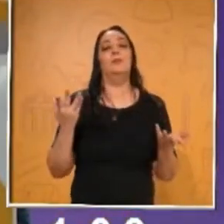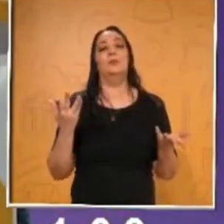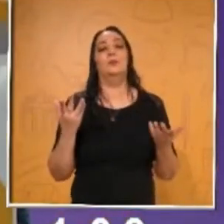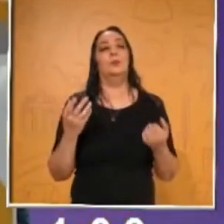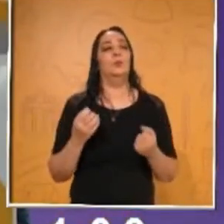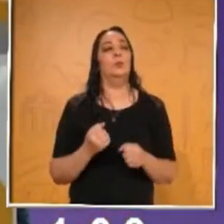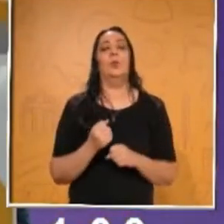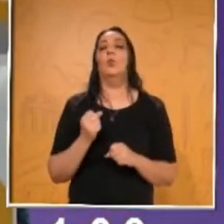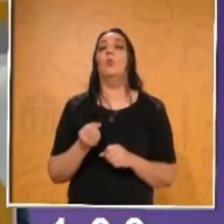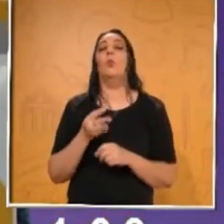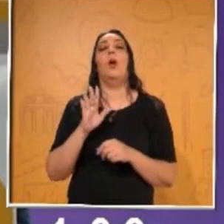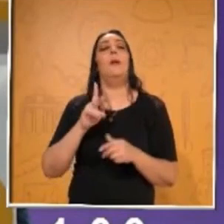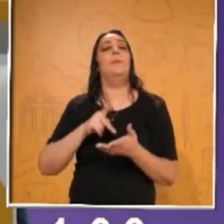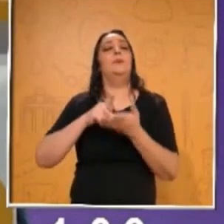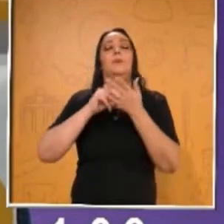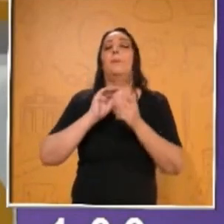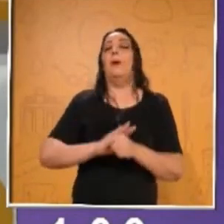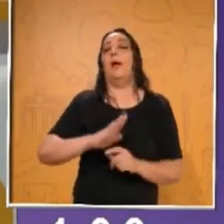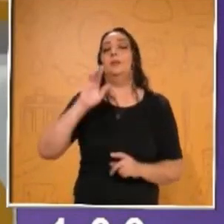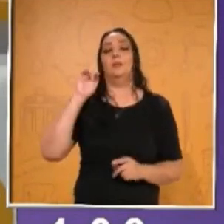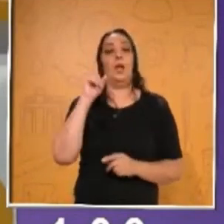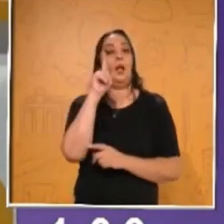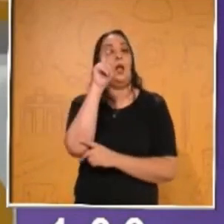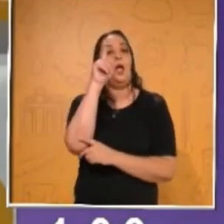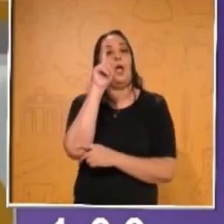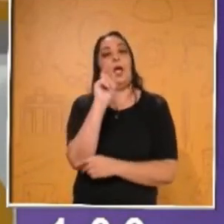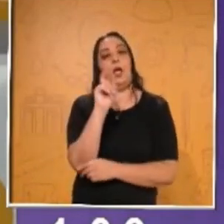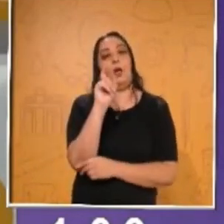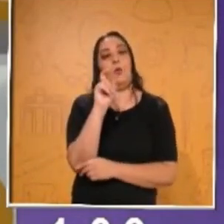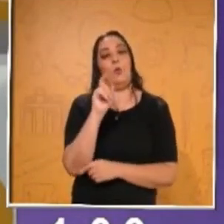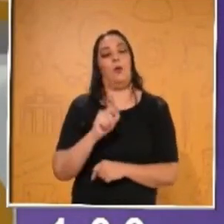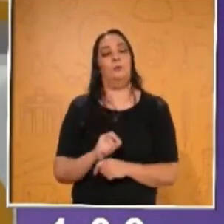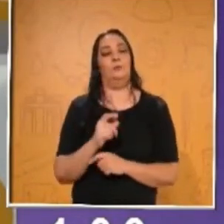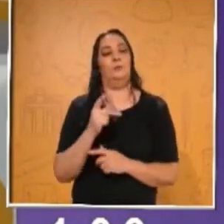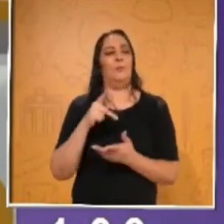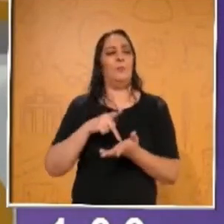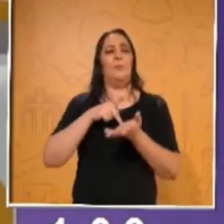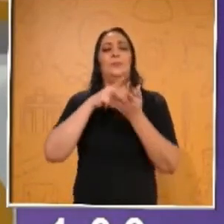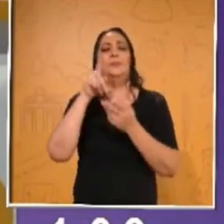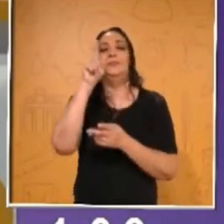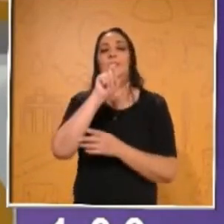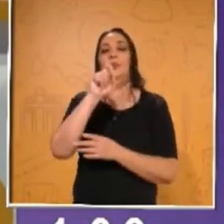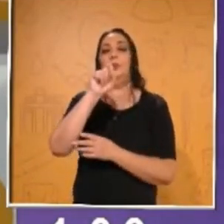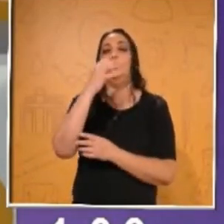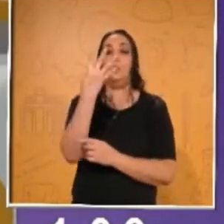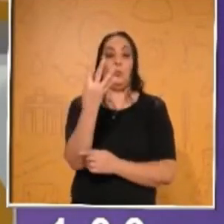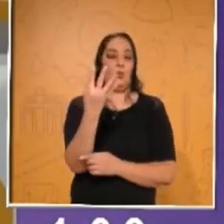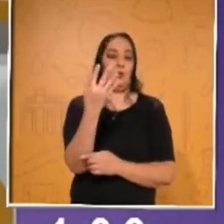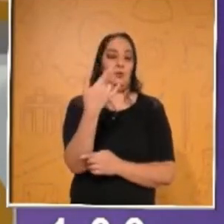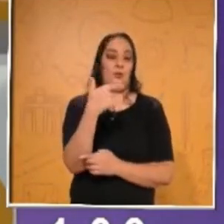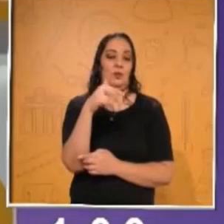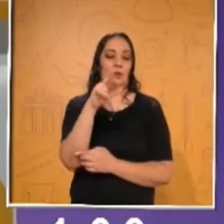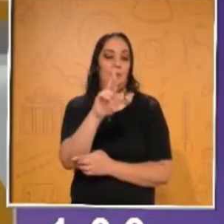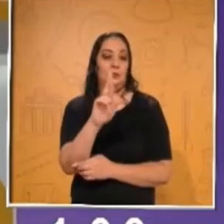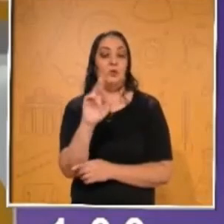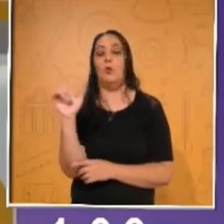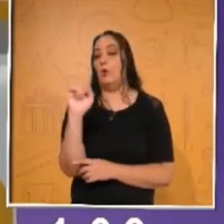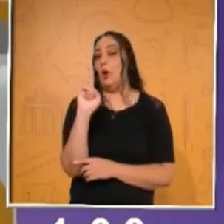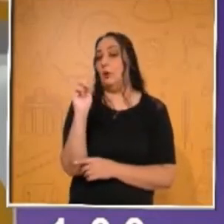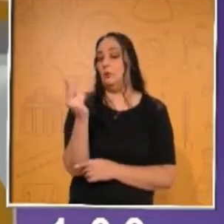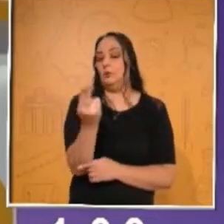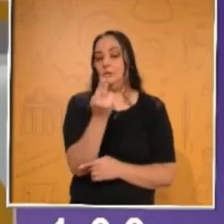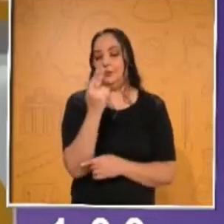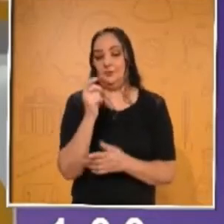pesando más, maestra? El que pesó más fue el agua, que pesó 124 gramos. Espero que lo hayan anotado.